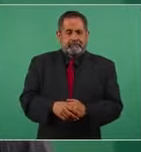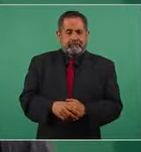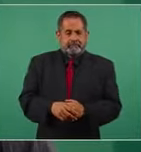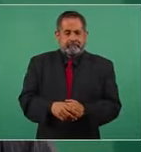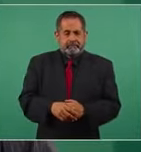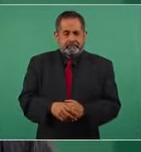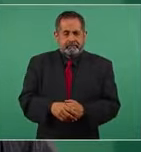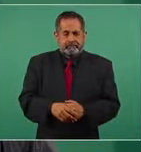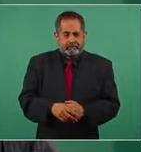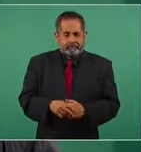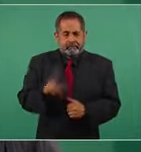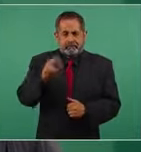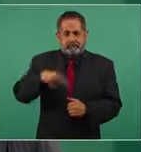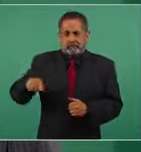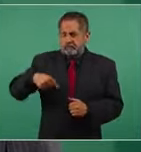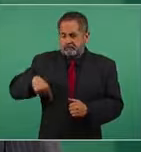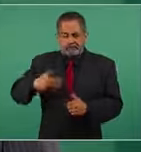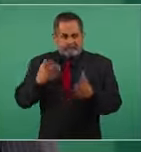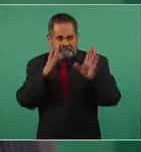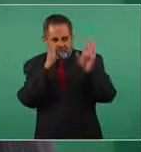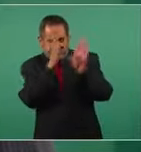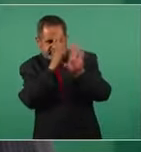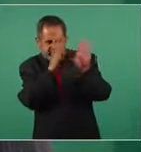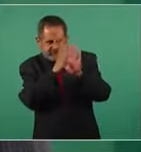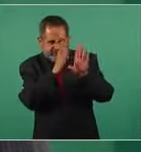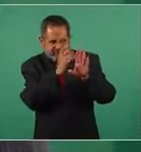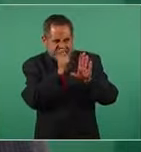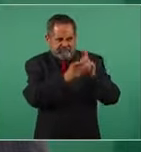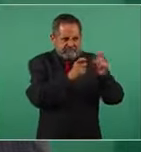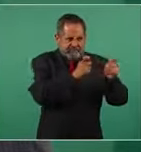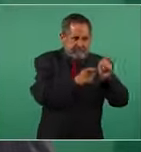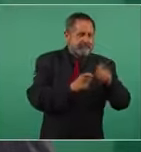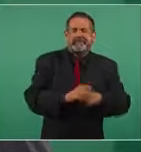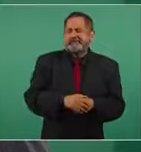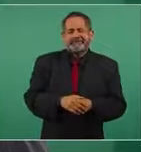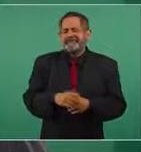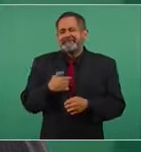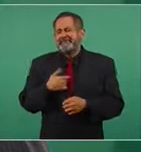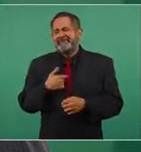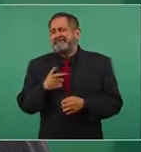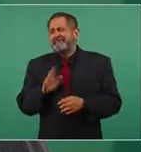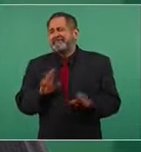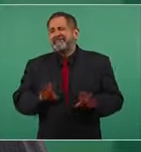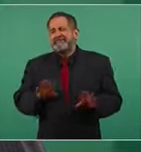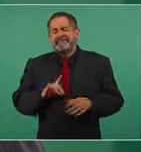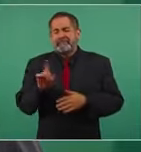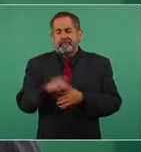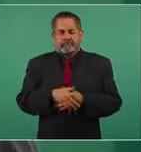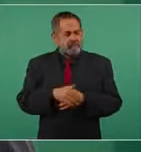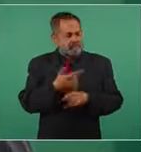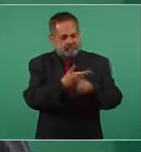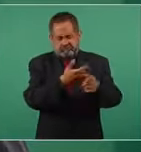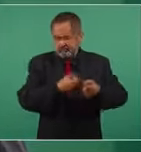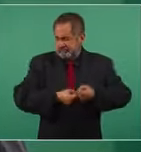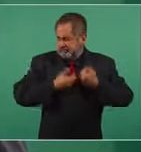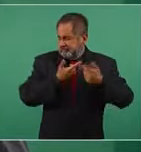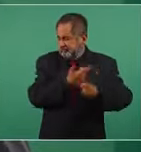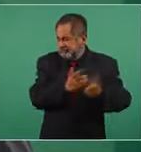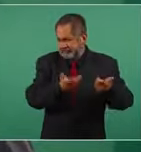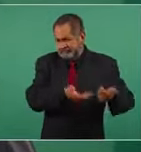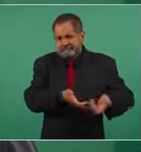hacer espionaje no limitar la libertad de expresión